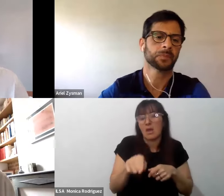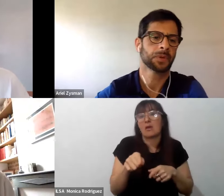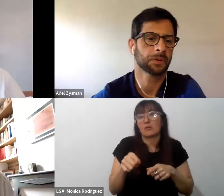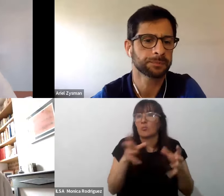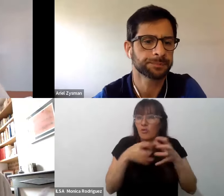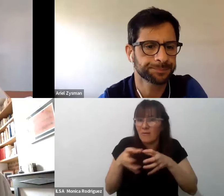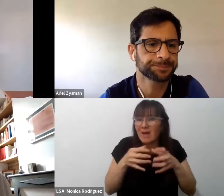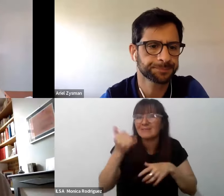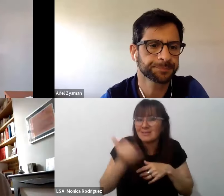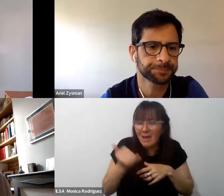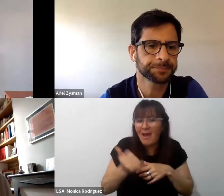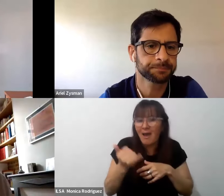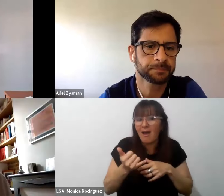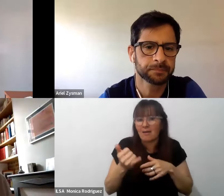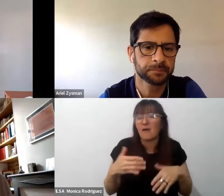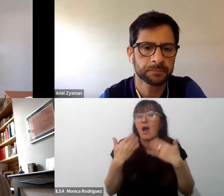formas otras de investigar